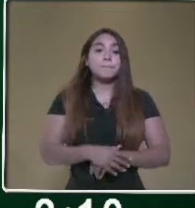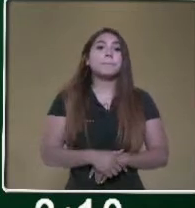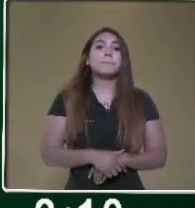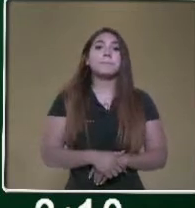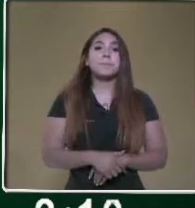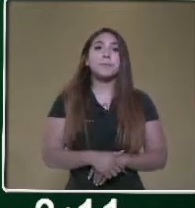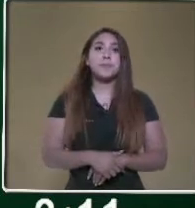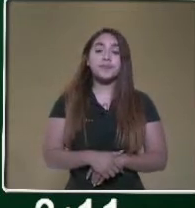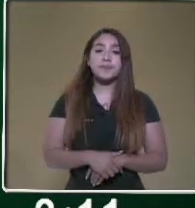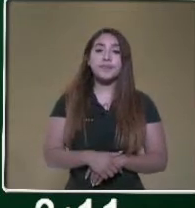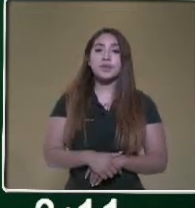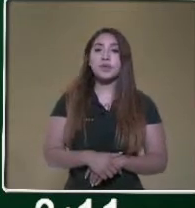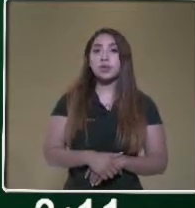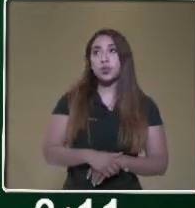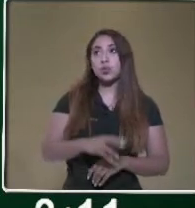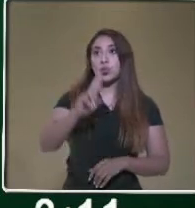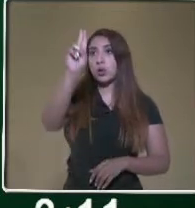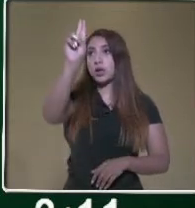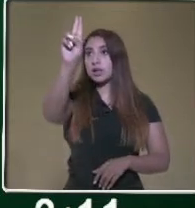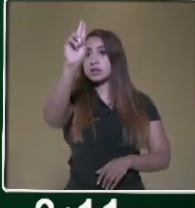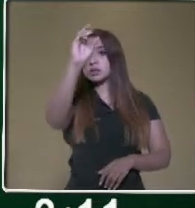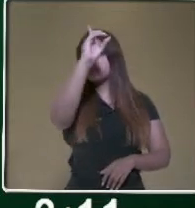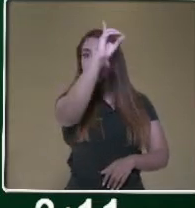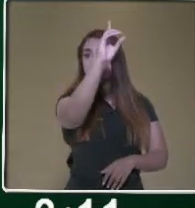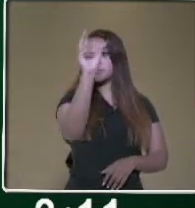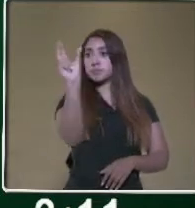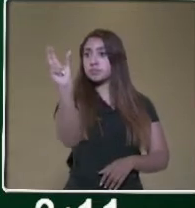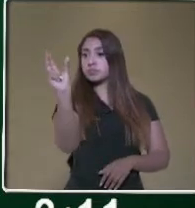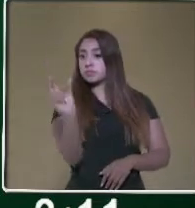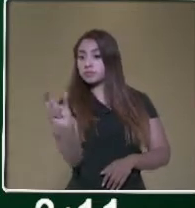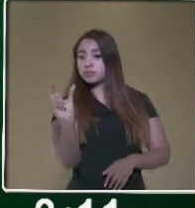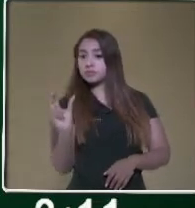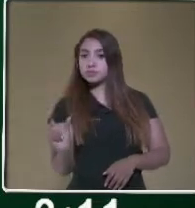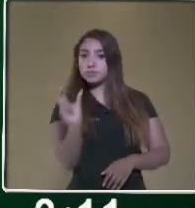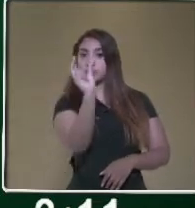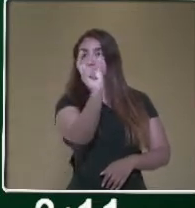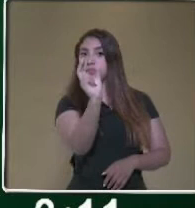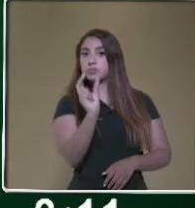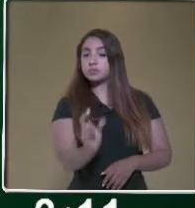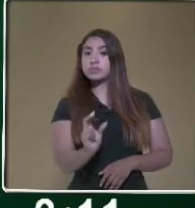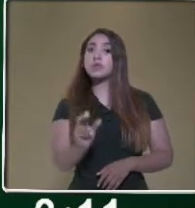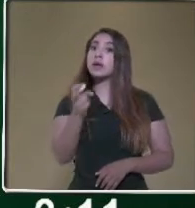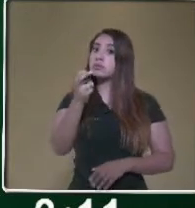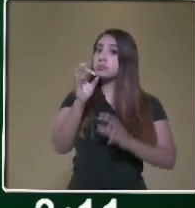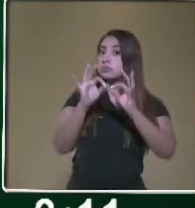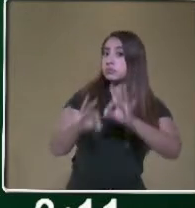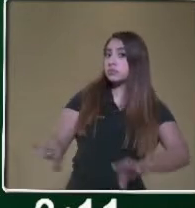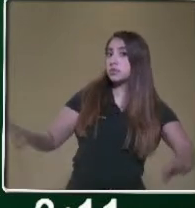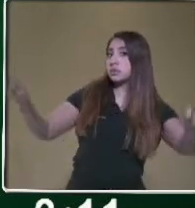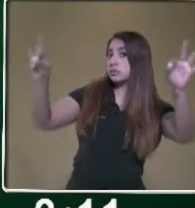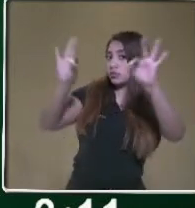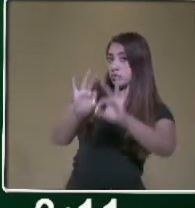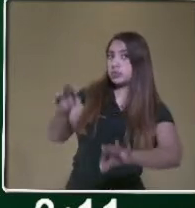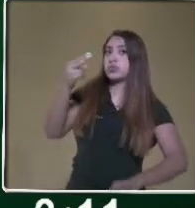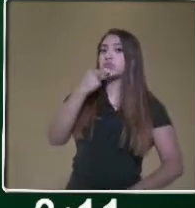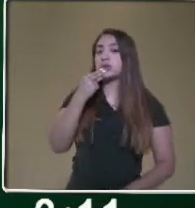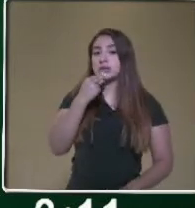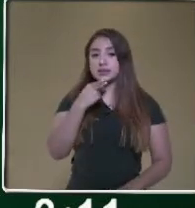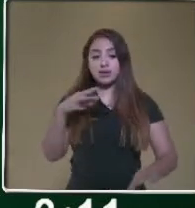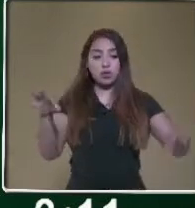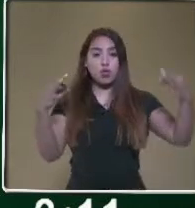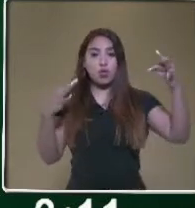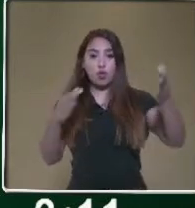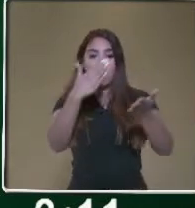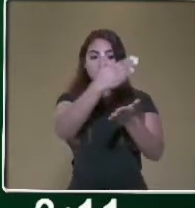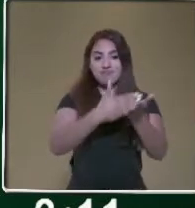unidades y decenas con decenas. Por eso, es bien importante utilizar una hoja cuadriculada o